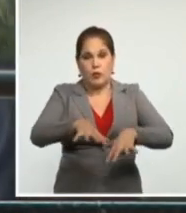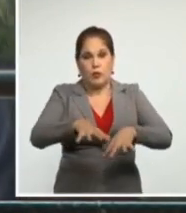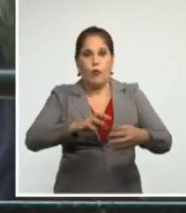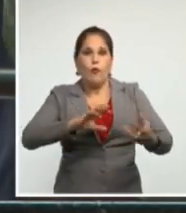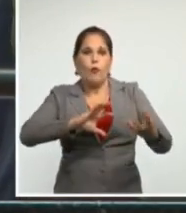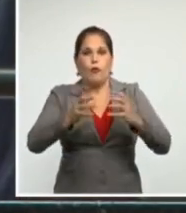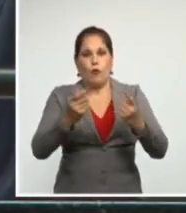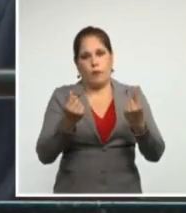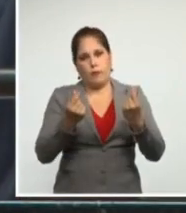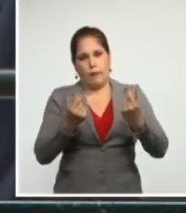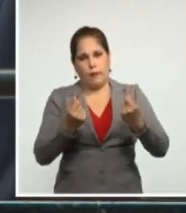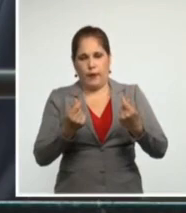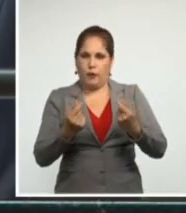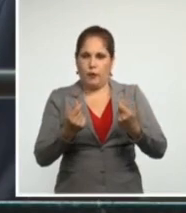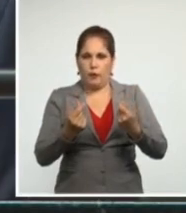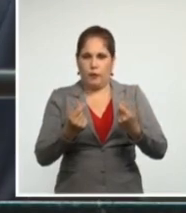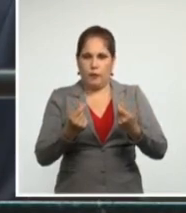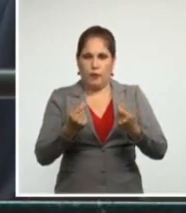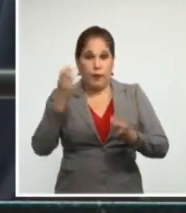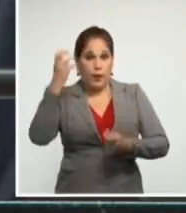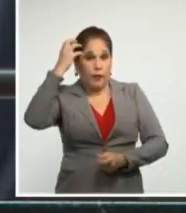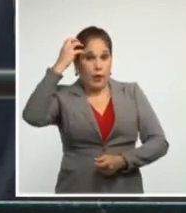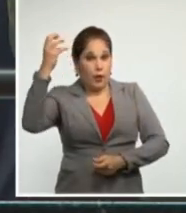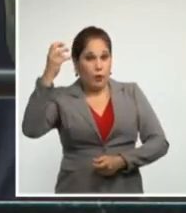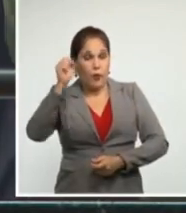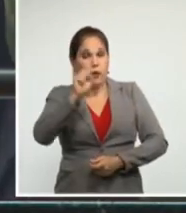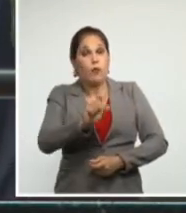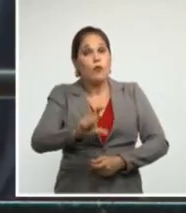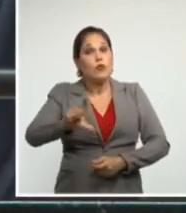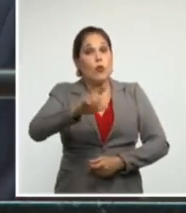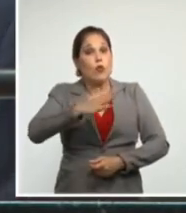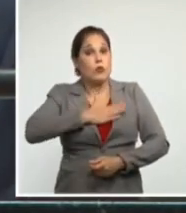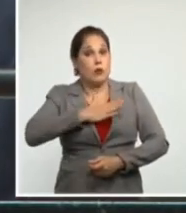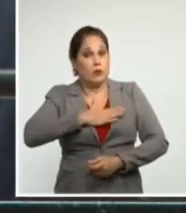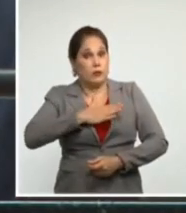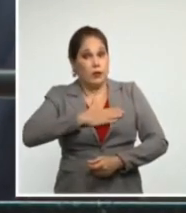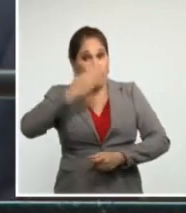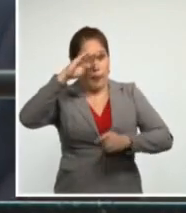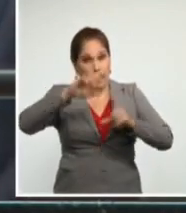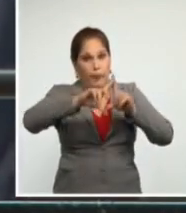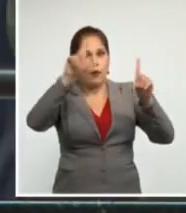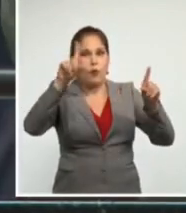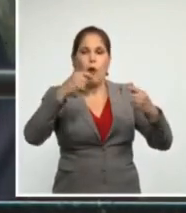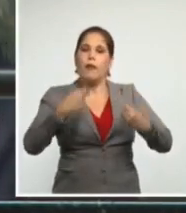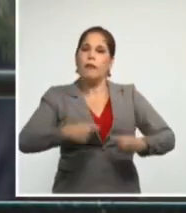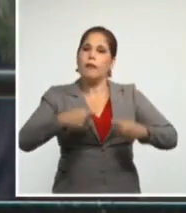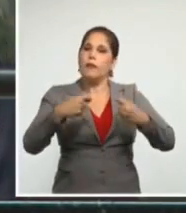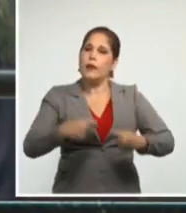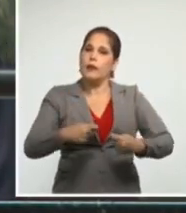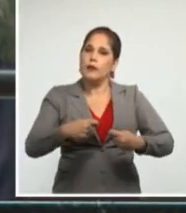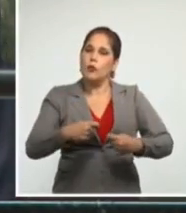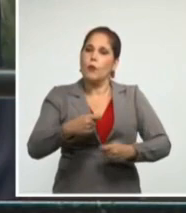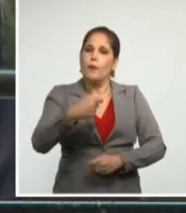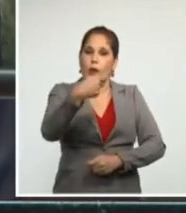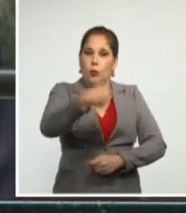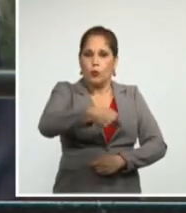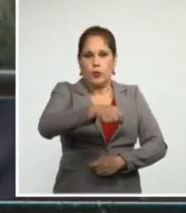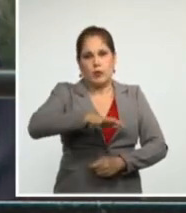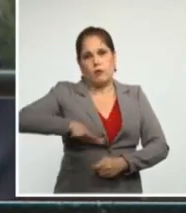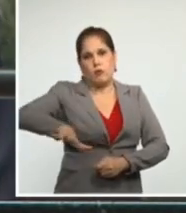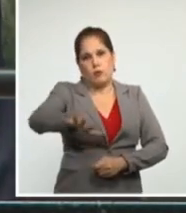y del Estado socialista de derecho y de justicia social,